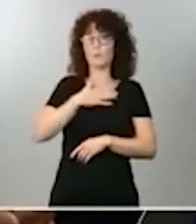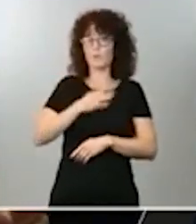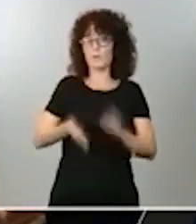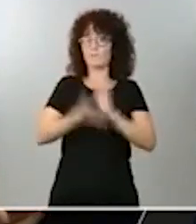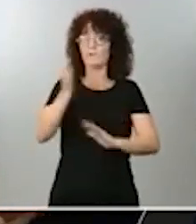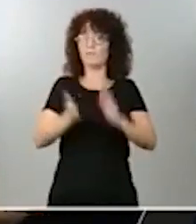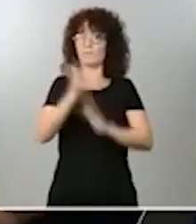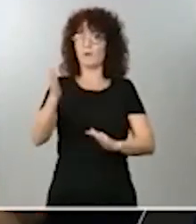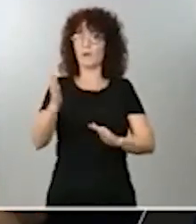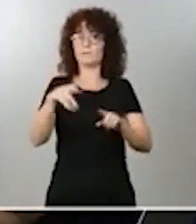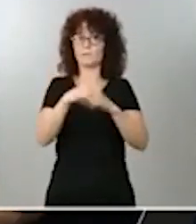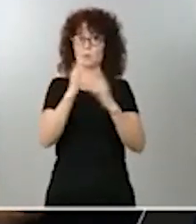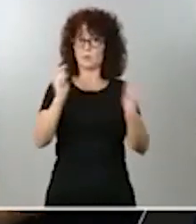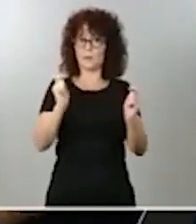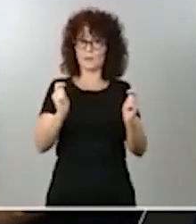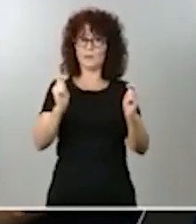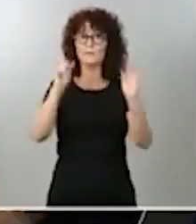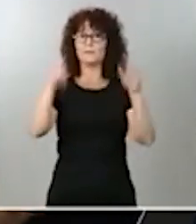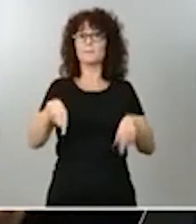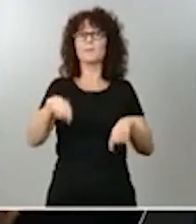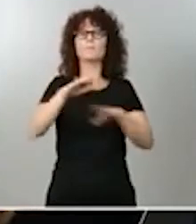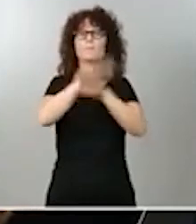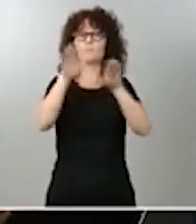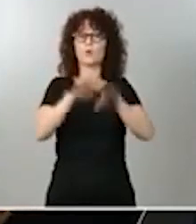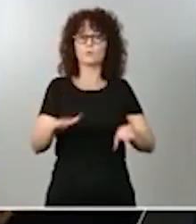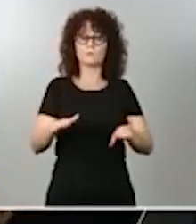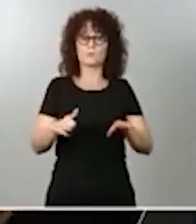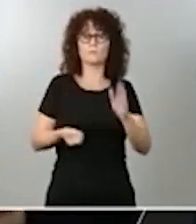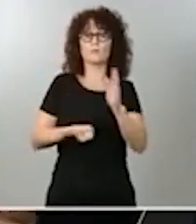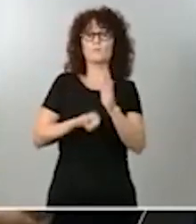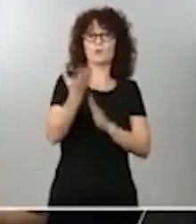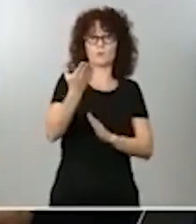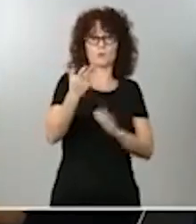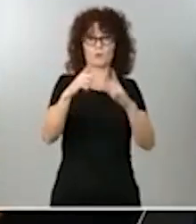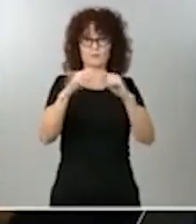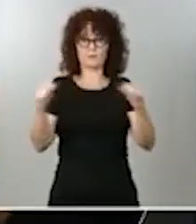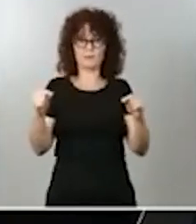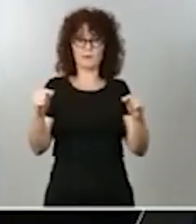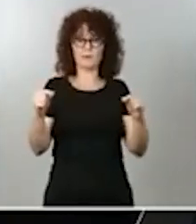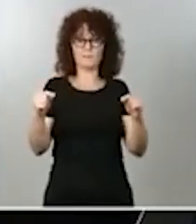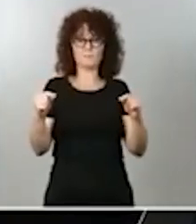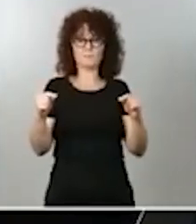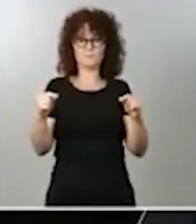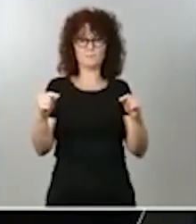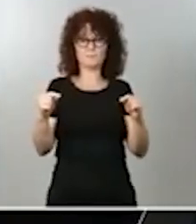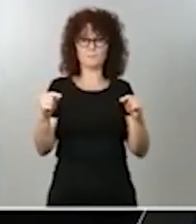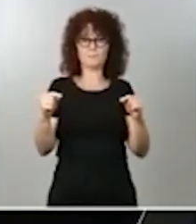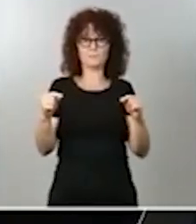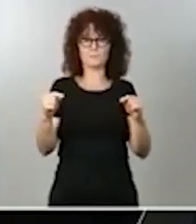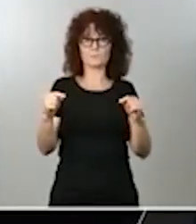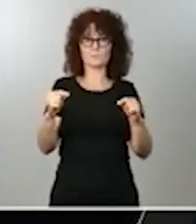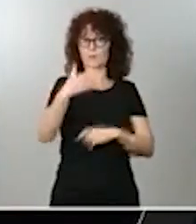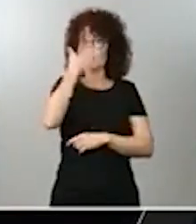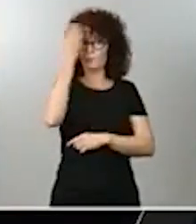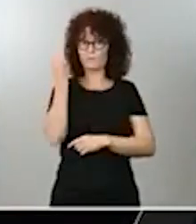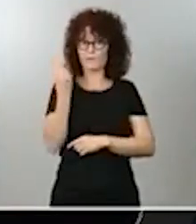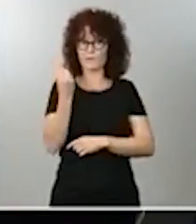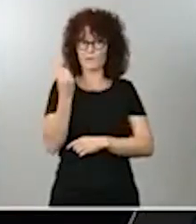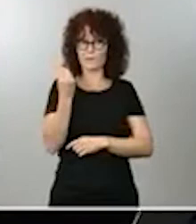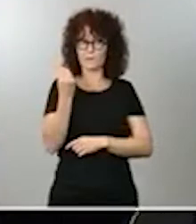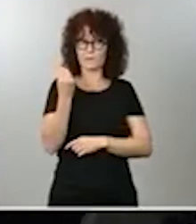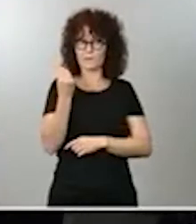preguntar. Hoy el portavoz de Esquerra, Gabriel Rufián, ha dicho